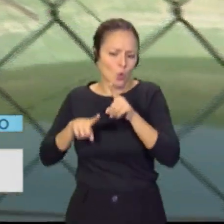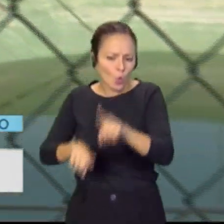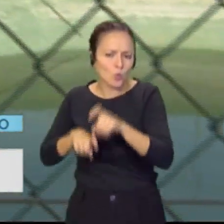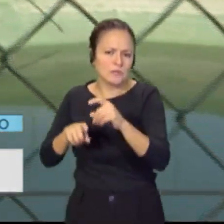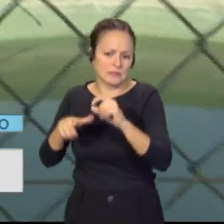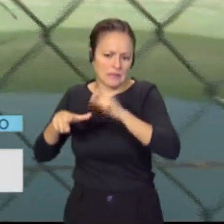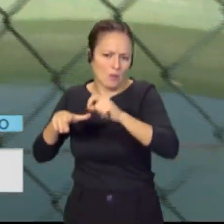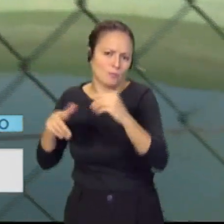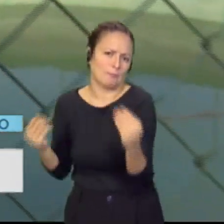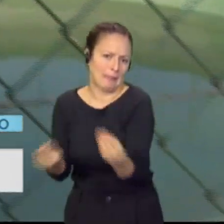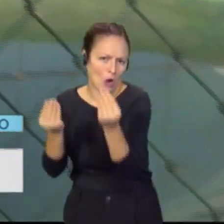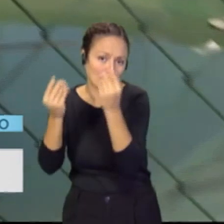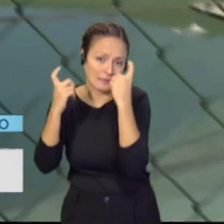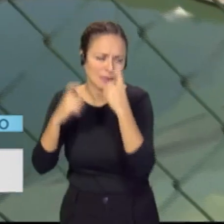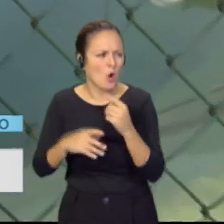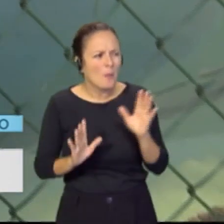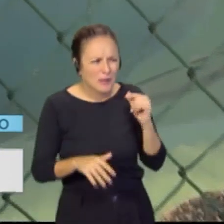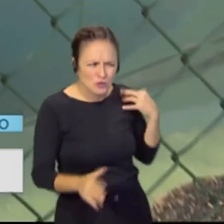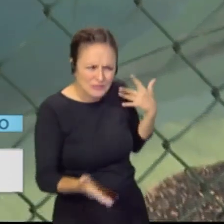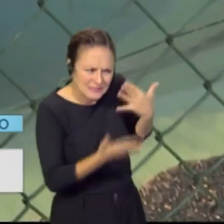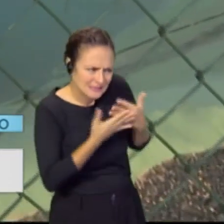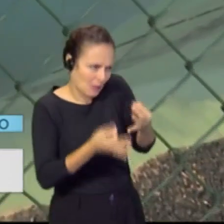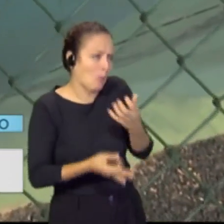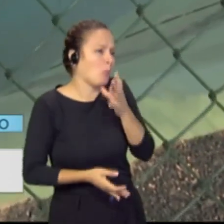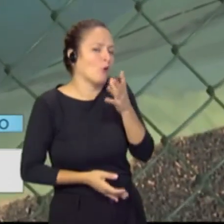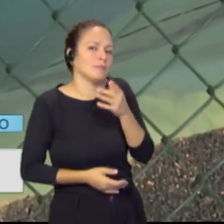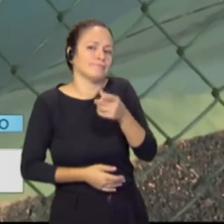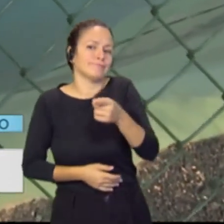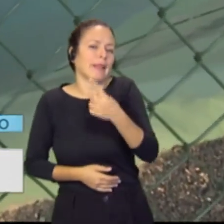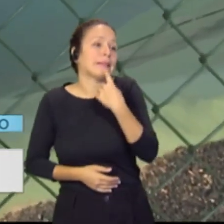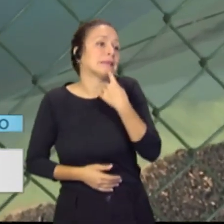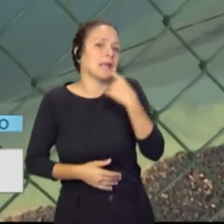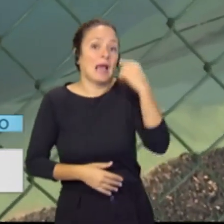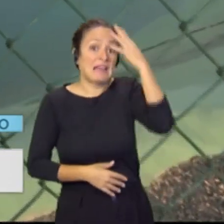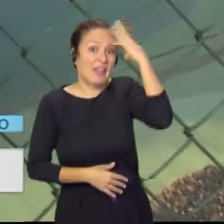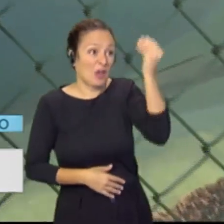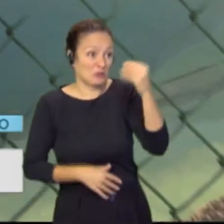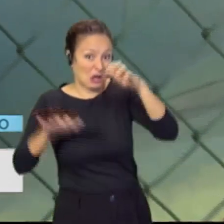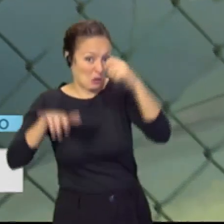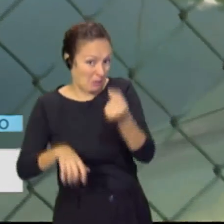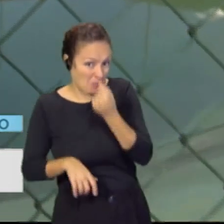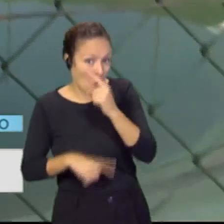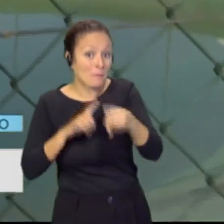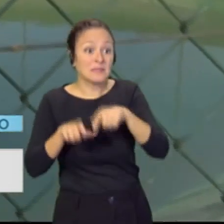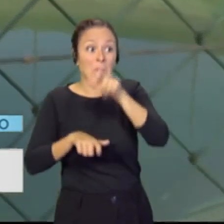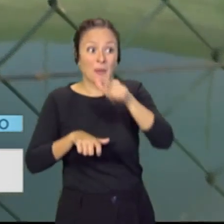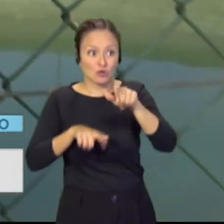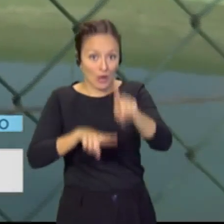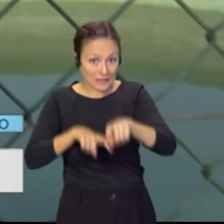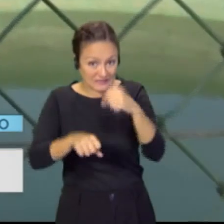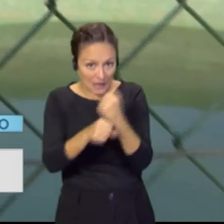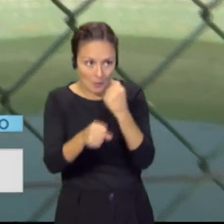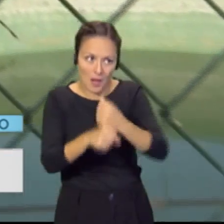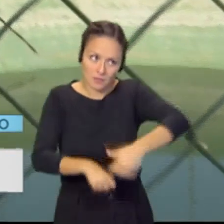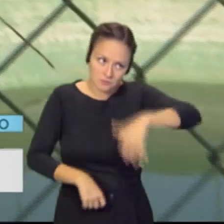esto siempre ha sido así, siempre se ha oído que en Lanzarote, bueno, apenas llueve y el hombre del campo siempre se las ha visto y se las ha deseado